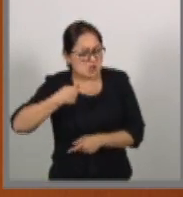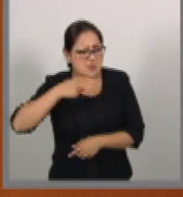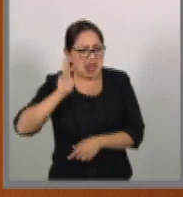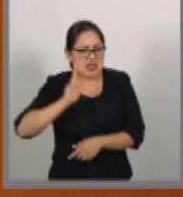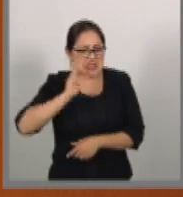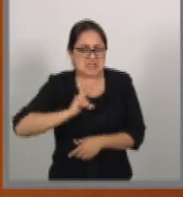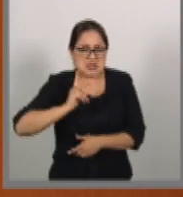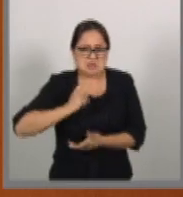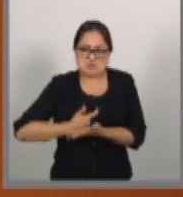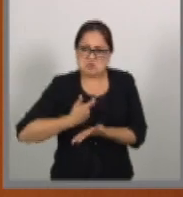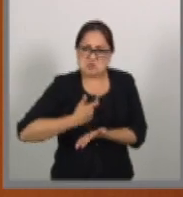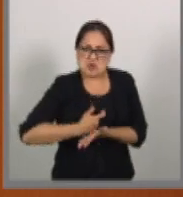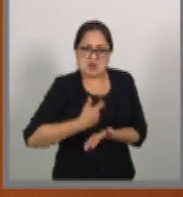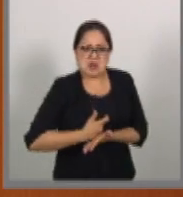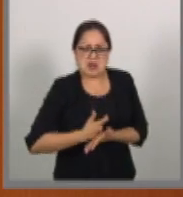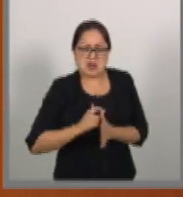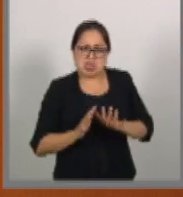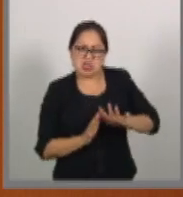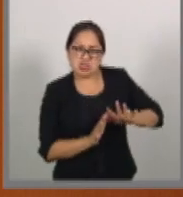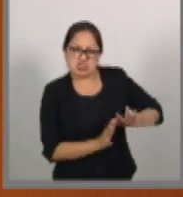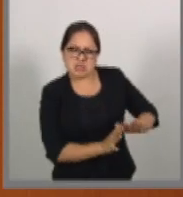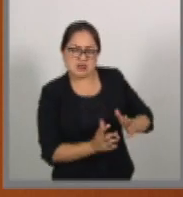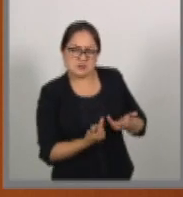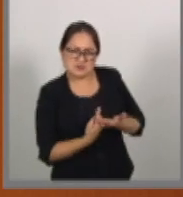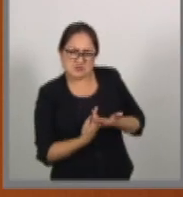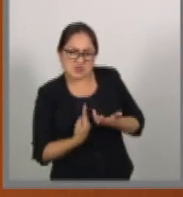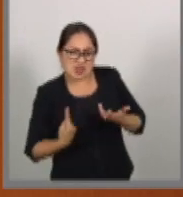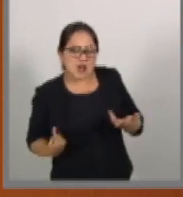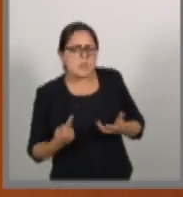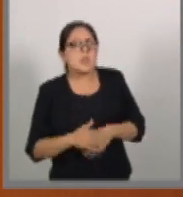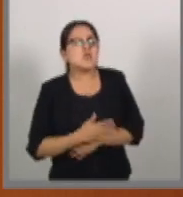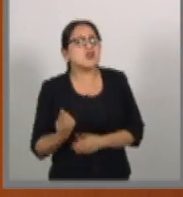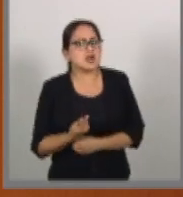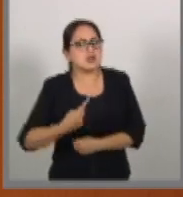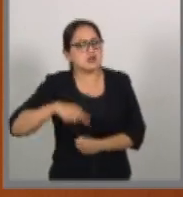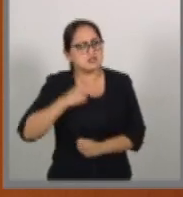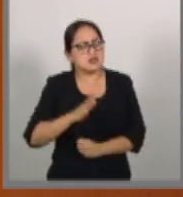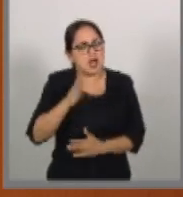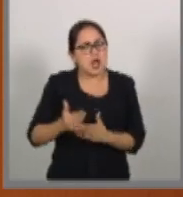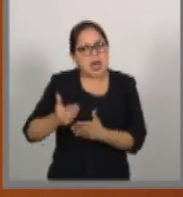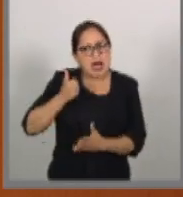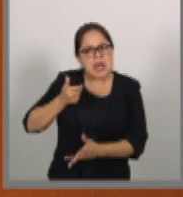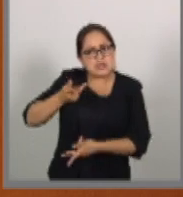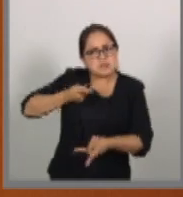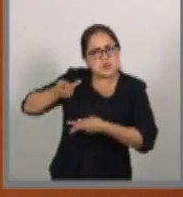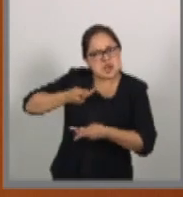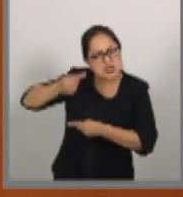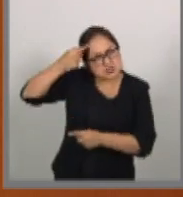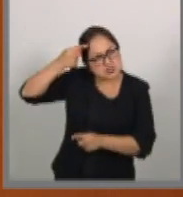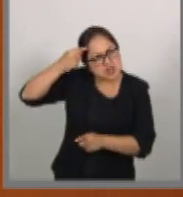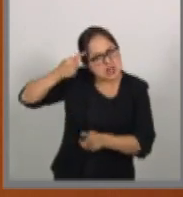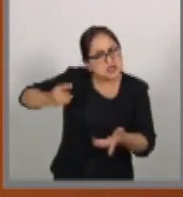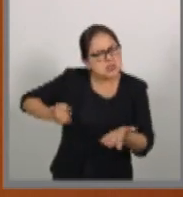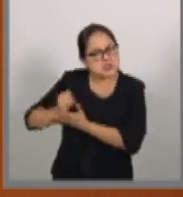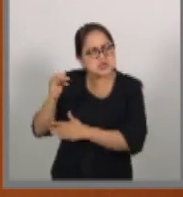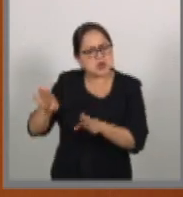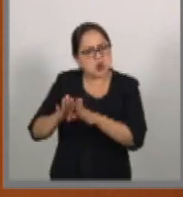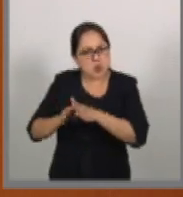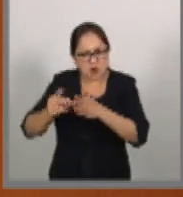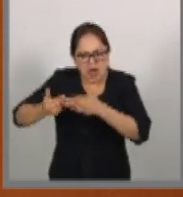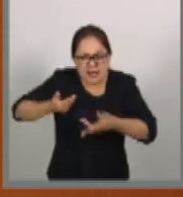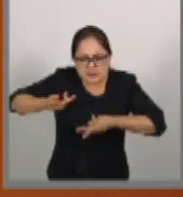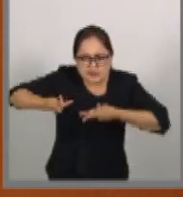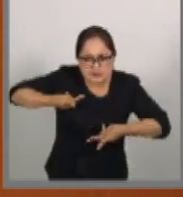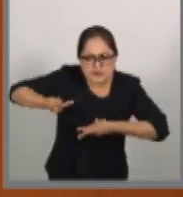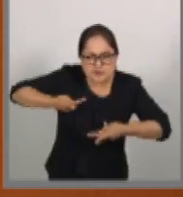en el rincón? ¿Por qué no tenemos la inteligencia de asumir un juego estratégico